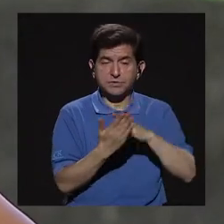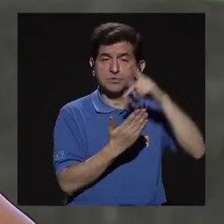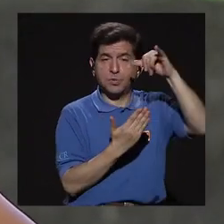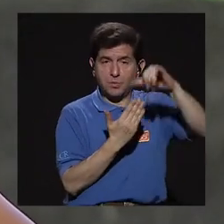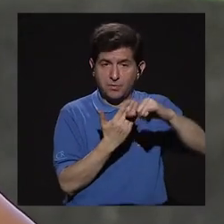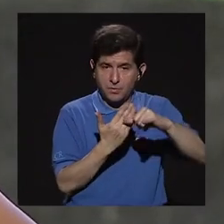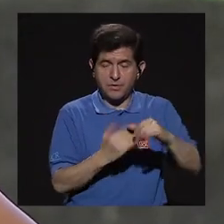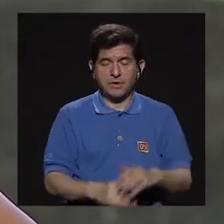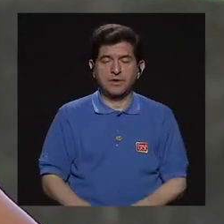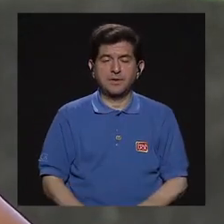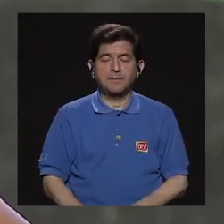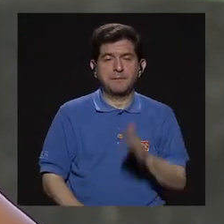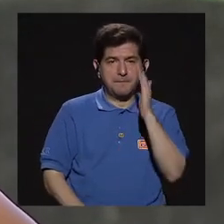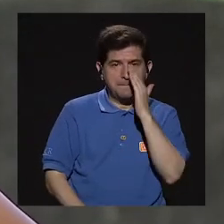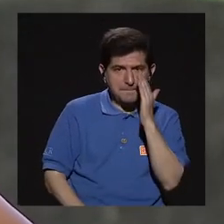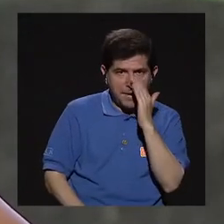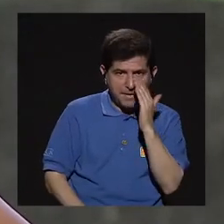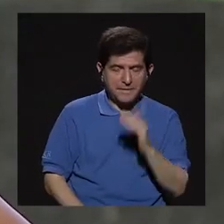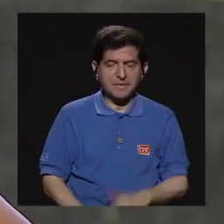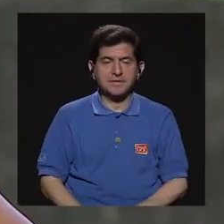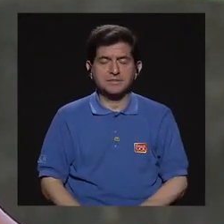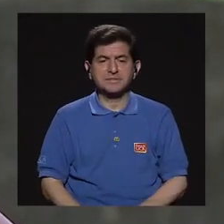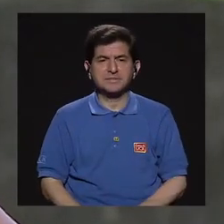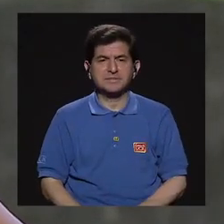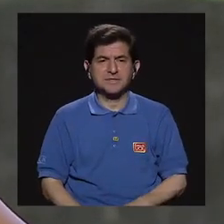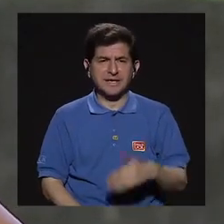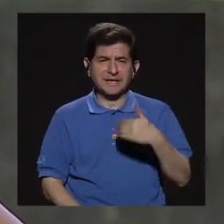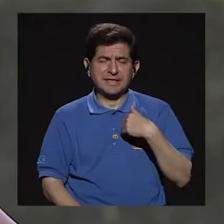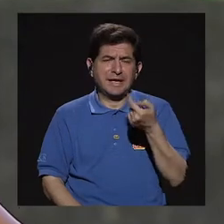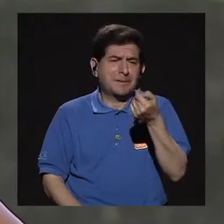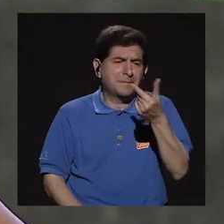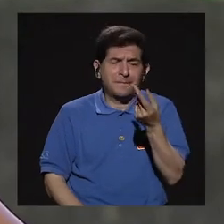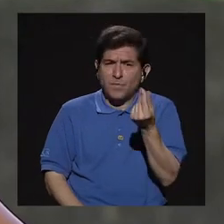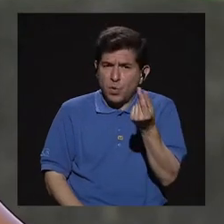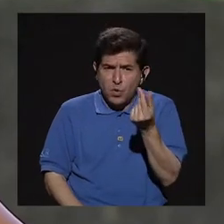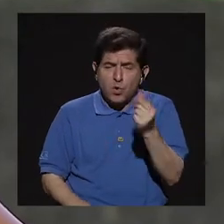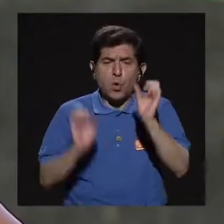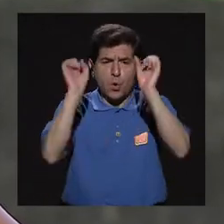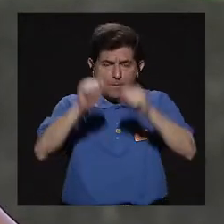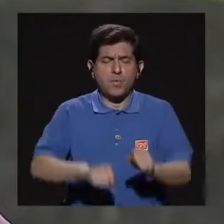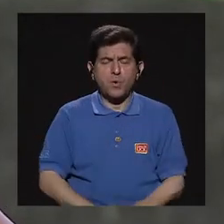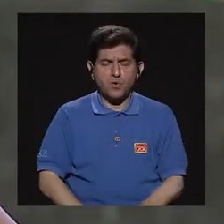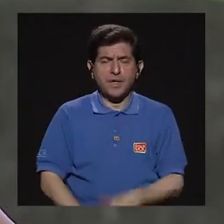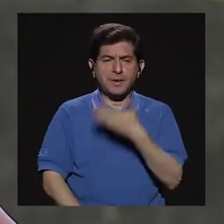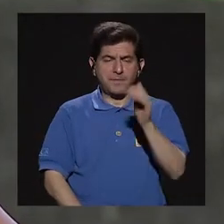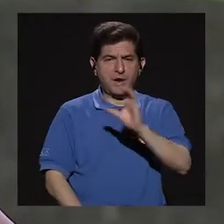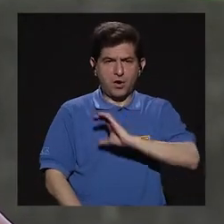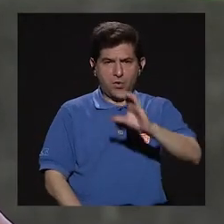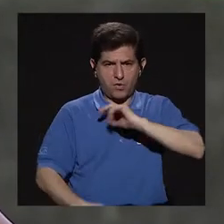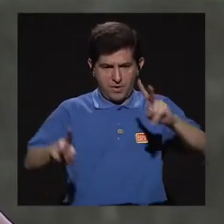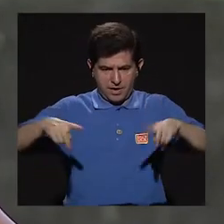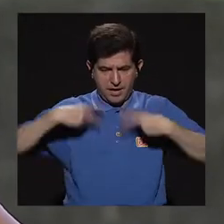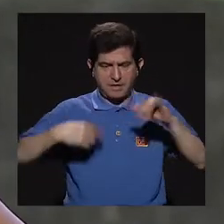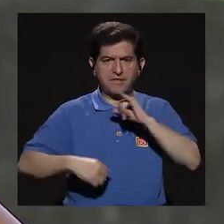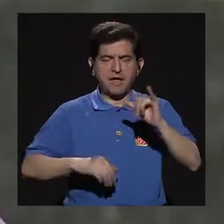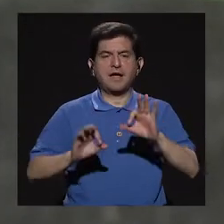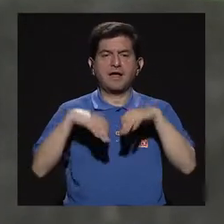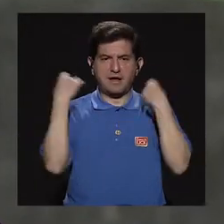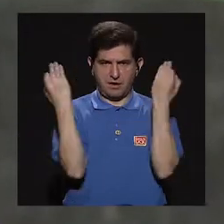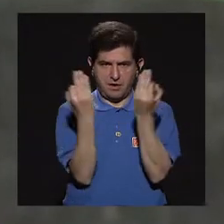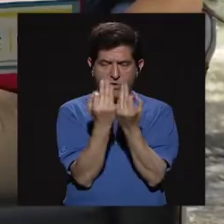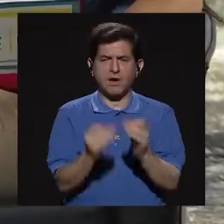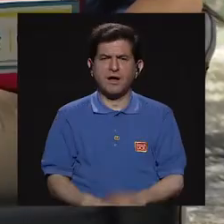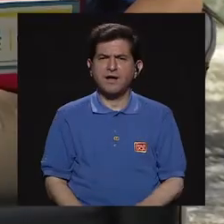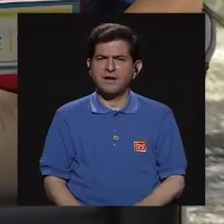este programa para que madres de recursos económicos limitados pues puedan mejorar su calidad de vida y la de sus familias.